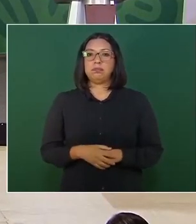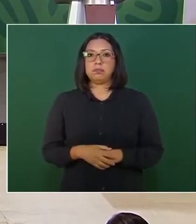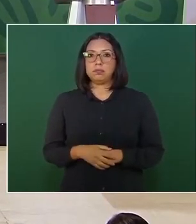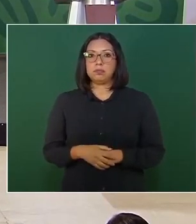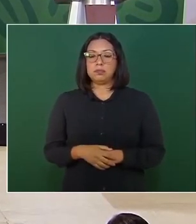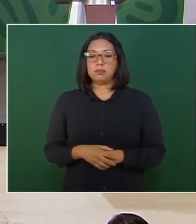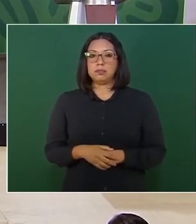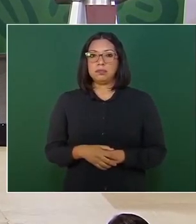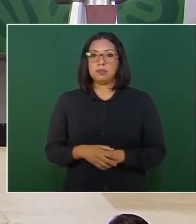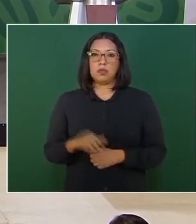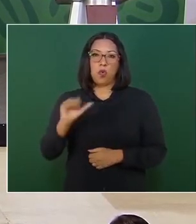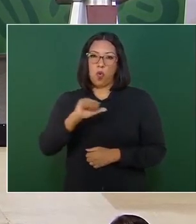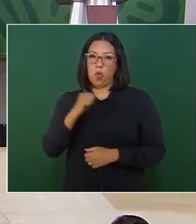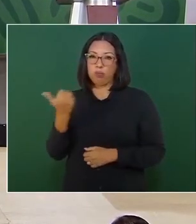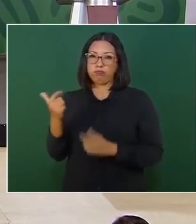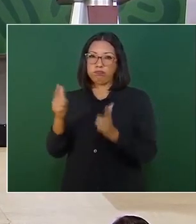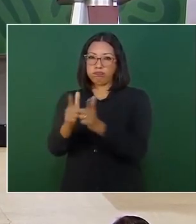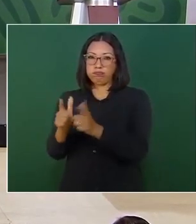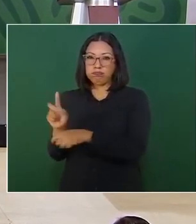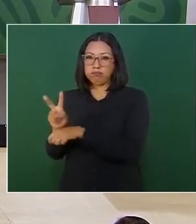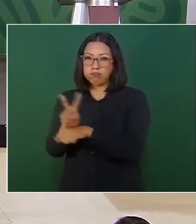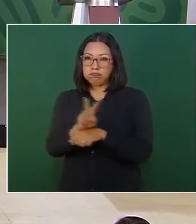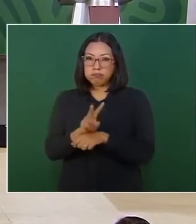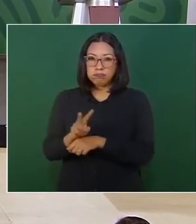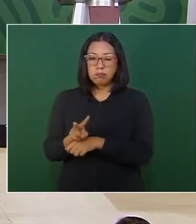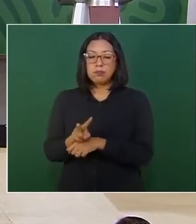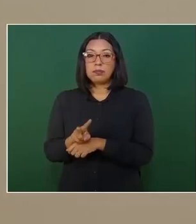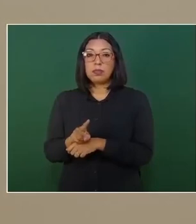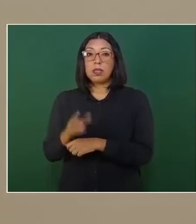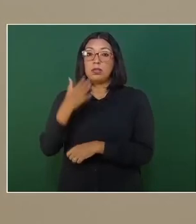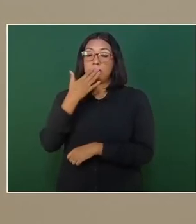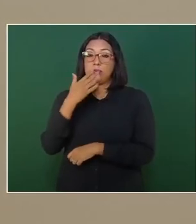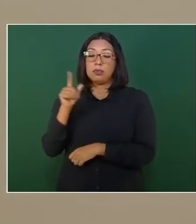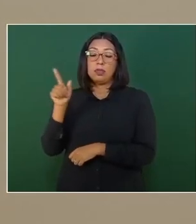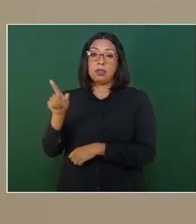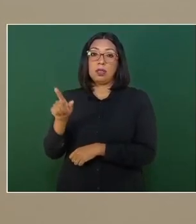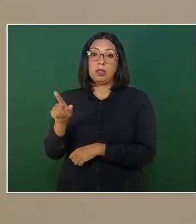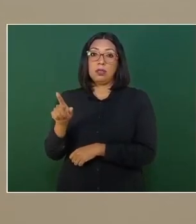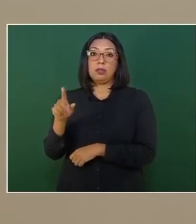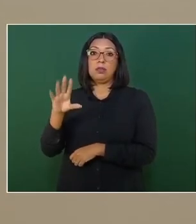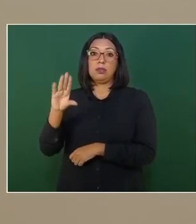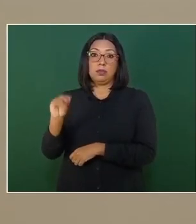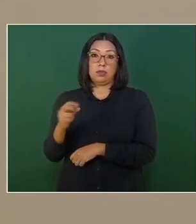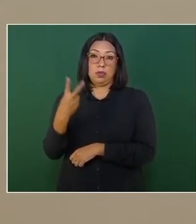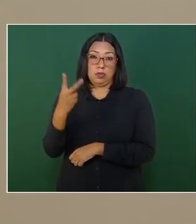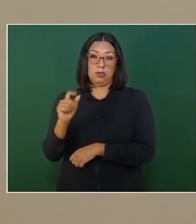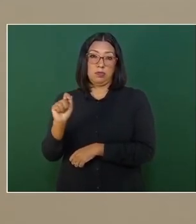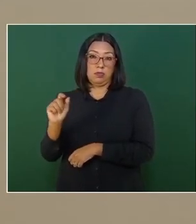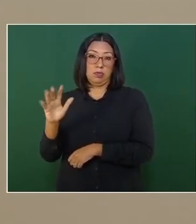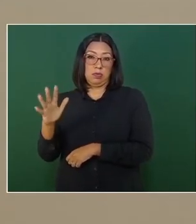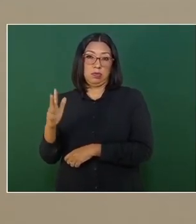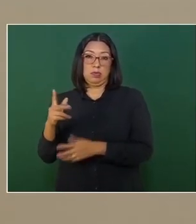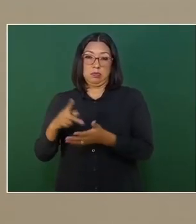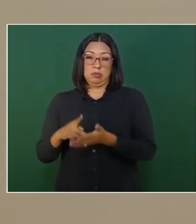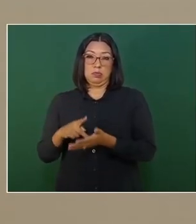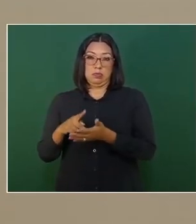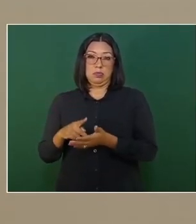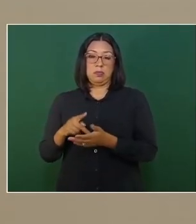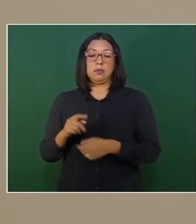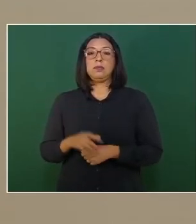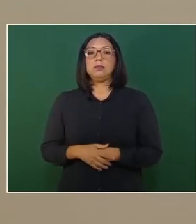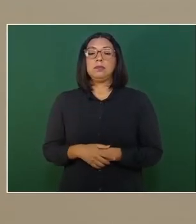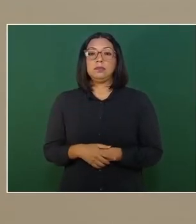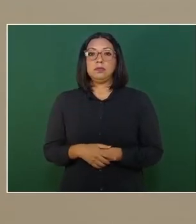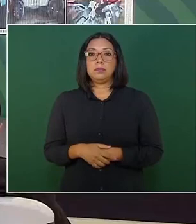operativos, en Nogales, Sonora, aseguraron 92.5 kilogramos de fentanilo. Siguiente.